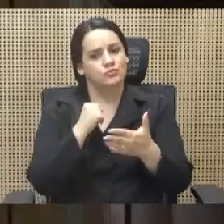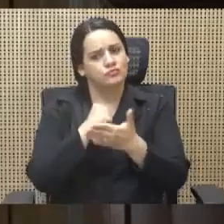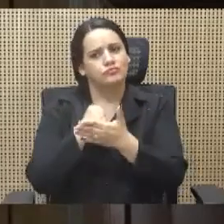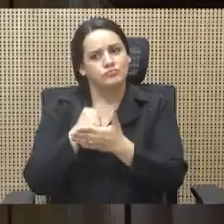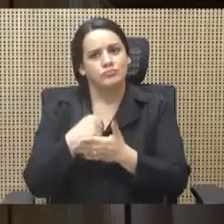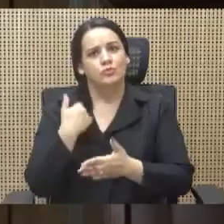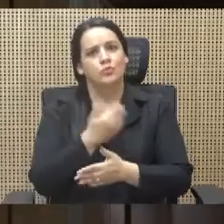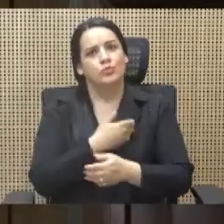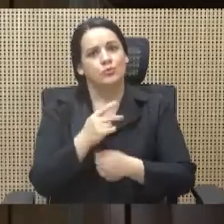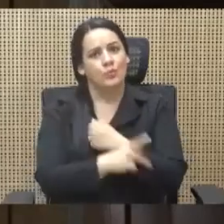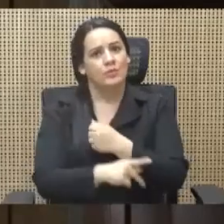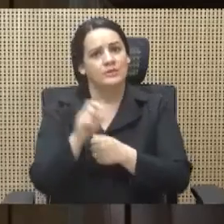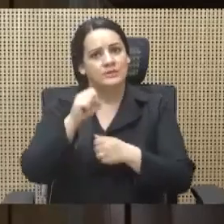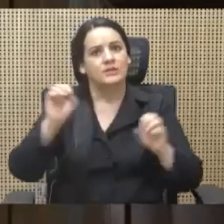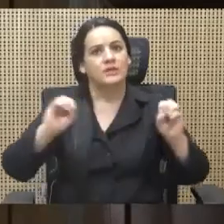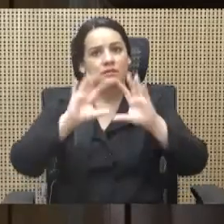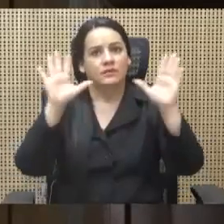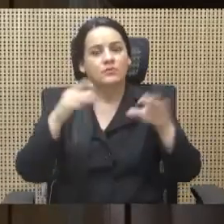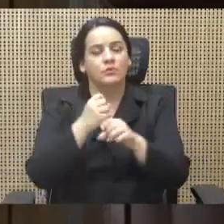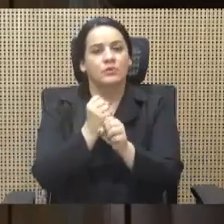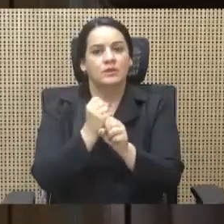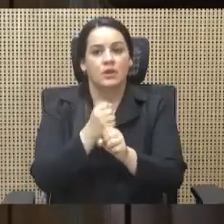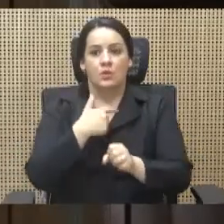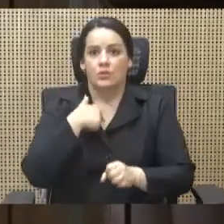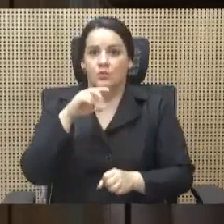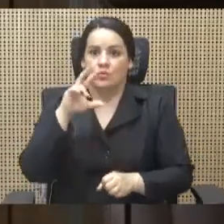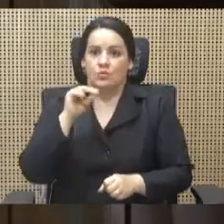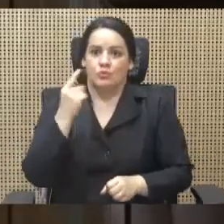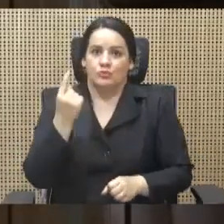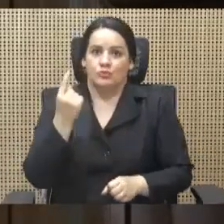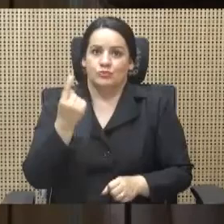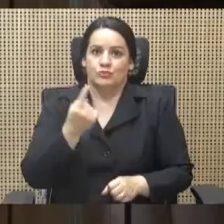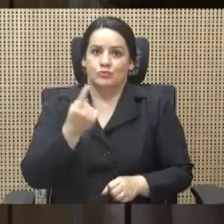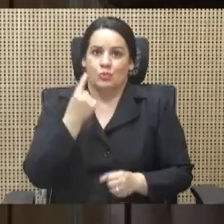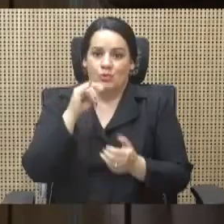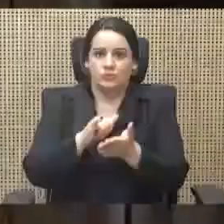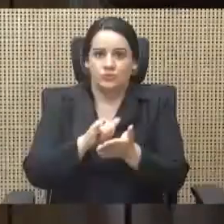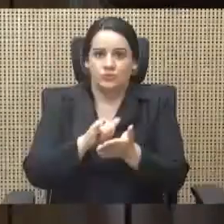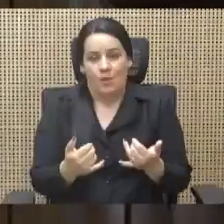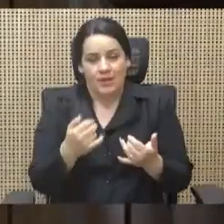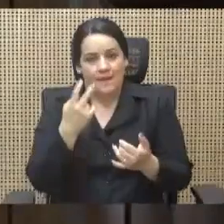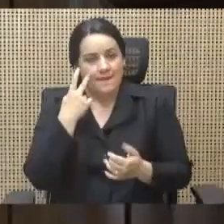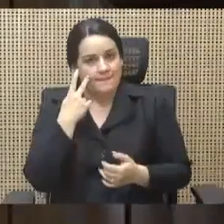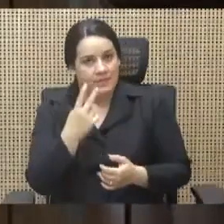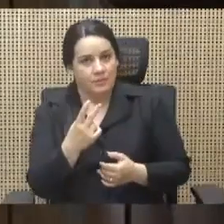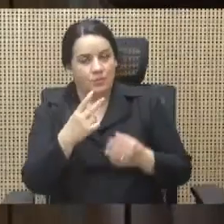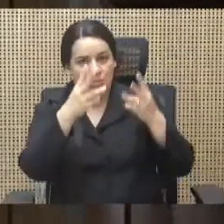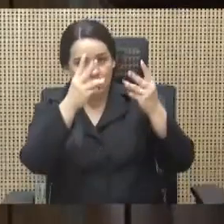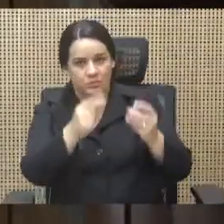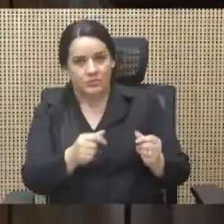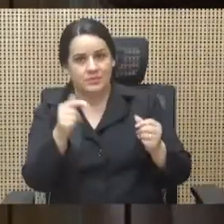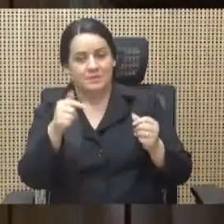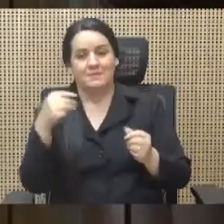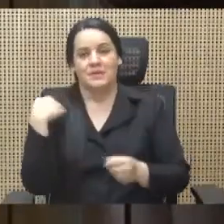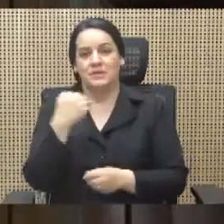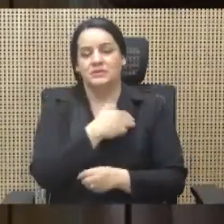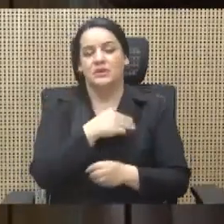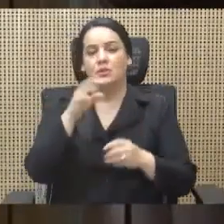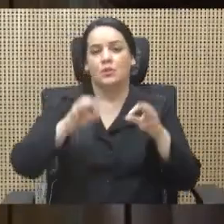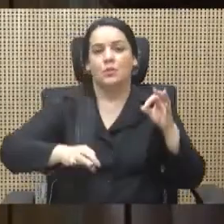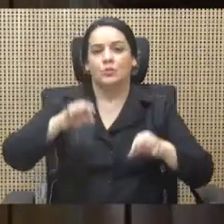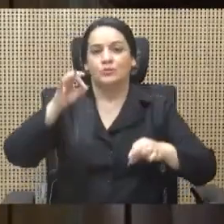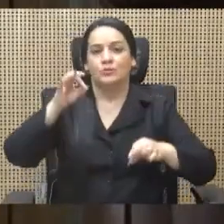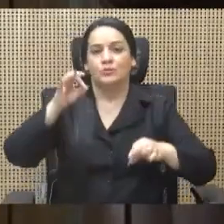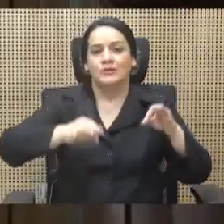solamente eso. Cuando nos vamos al presupuesto, cuando nos vamos al presupuesto del Ministerio de Justicia, nos damos cuenta que hay un